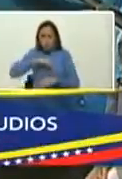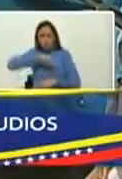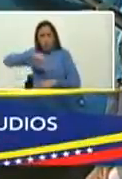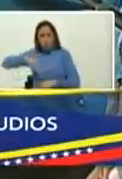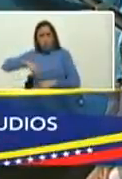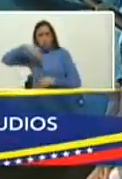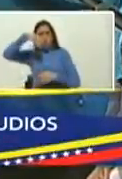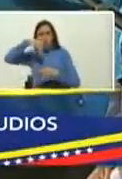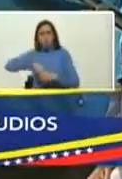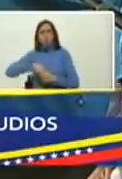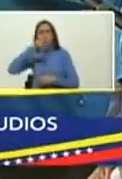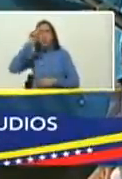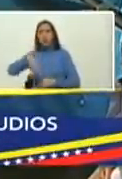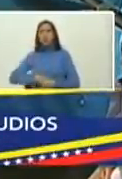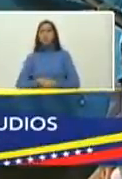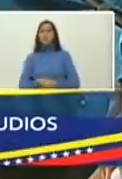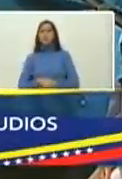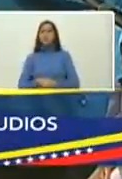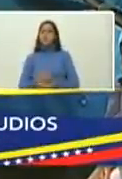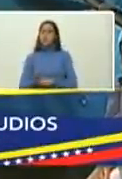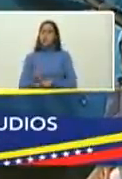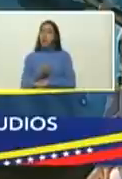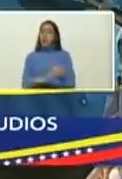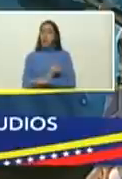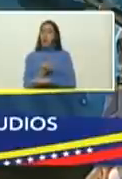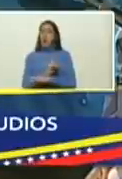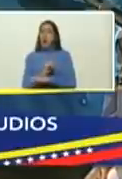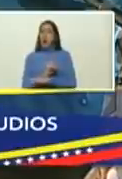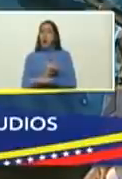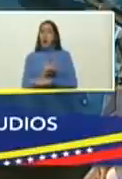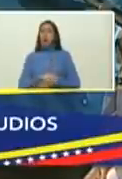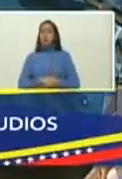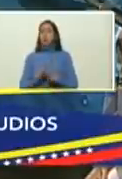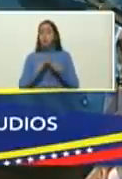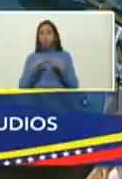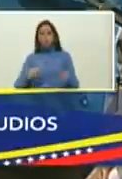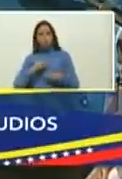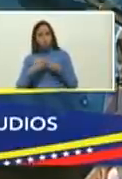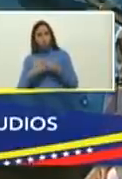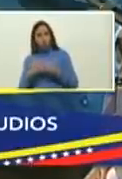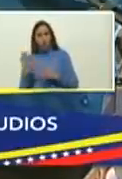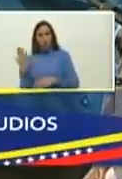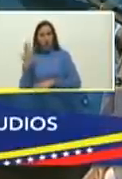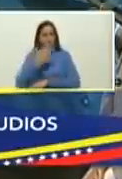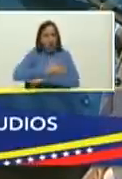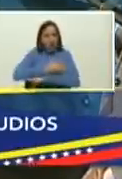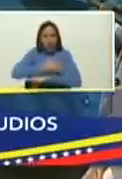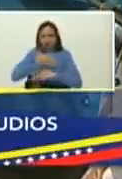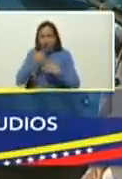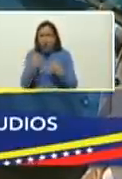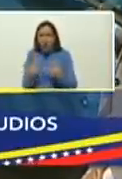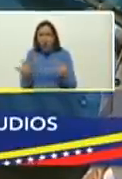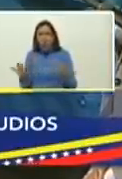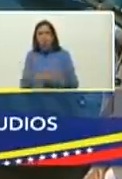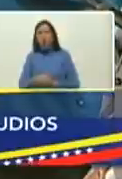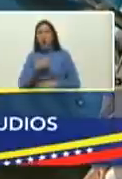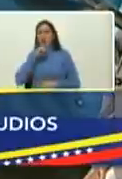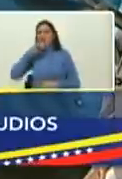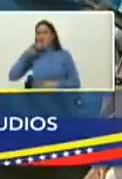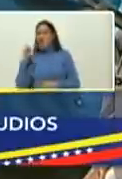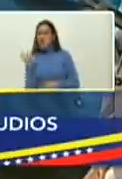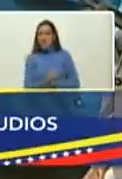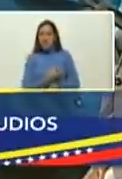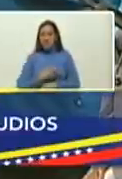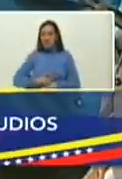y más temprano que tarde todo lo que nos bloquea todo el odio que han querido